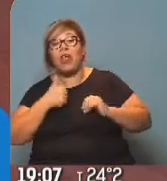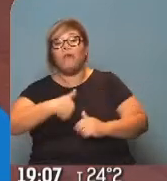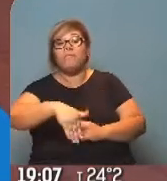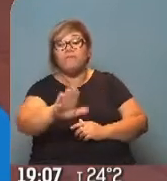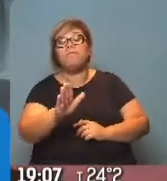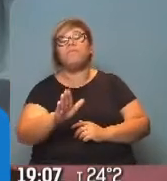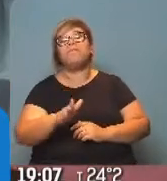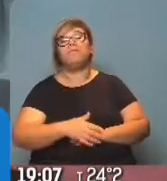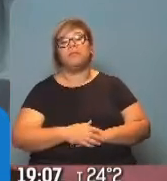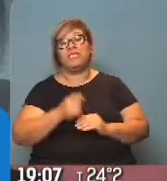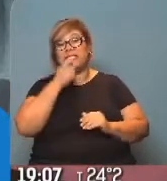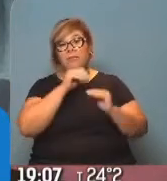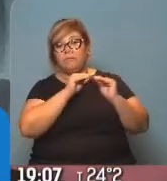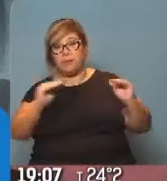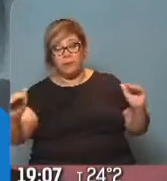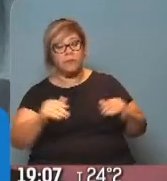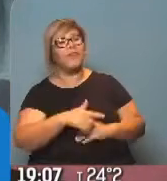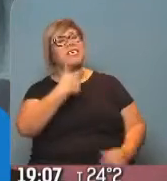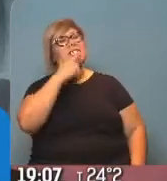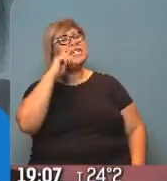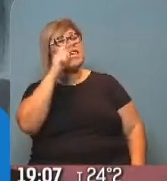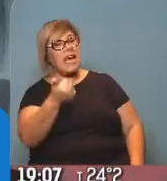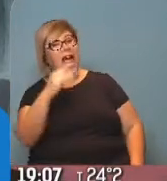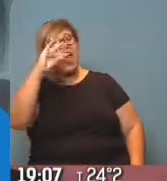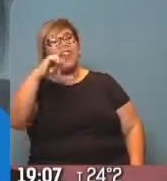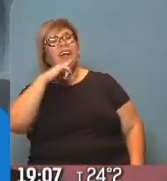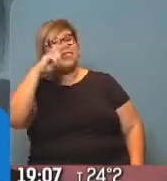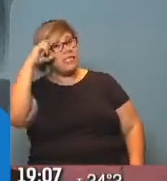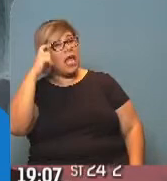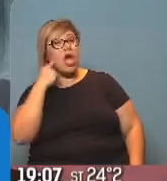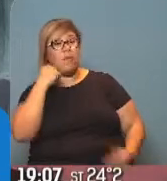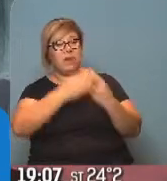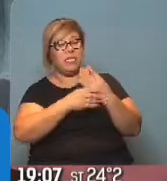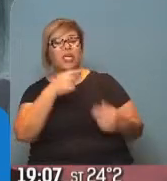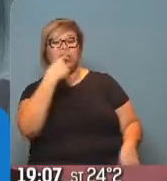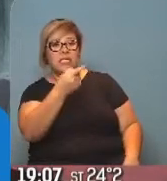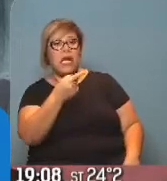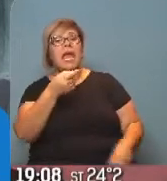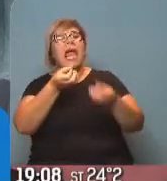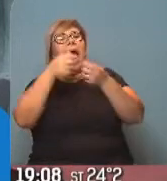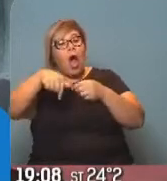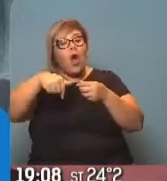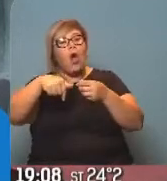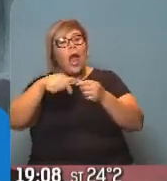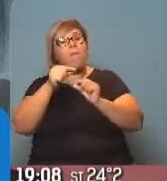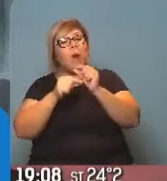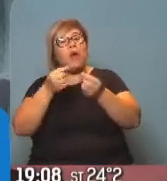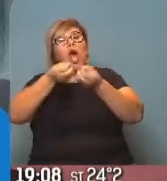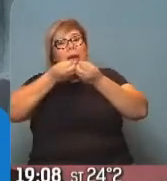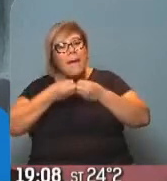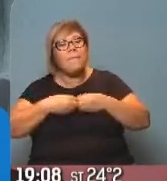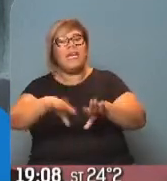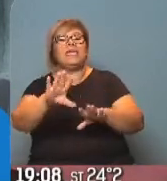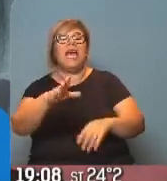Dante Sica dice que la economía está comenzando a estabilizarse y que empieza la recuperación de la economía argentina. Y por otro, la gente que ve que el dólar sube a